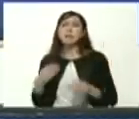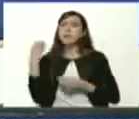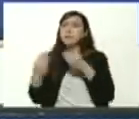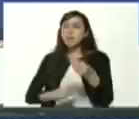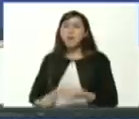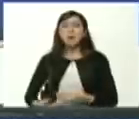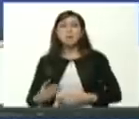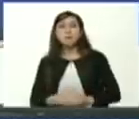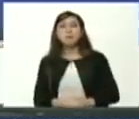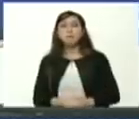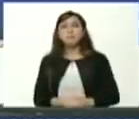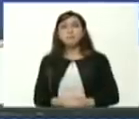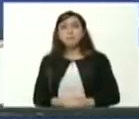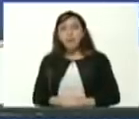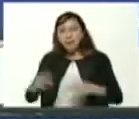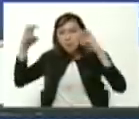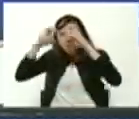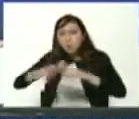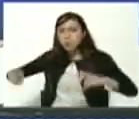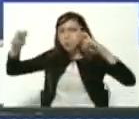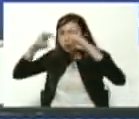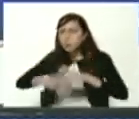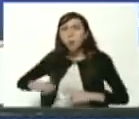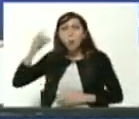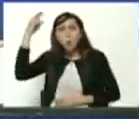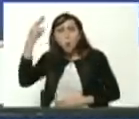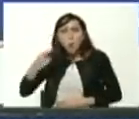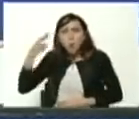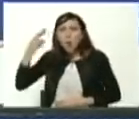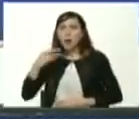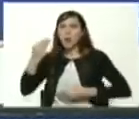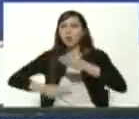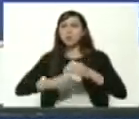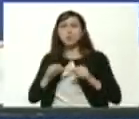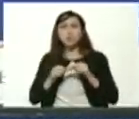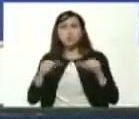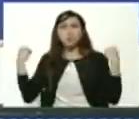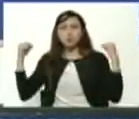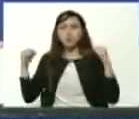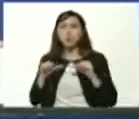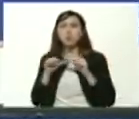de la investigación la reflexión y la acción permanente